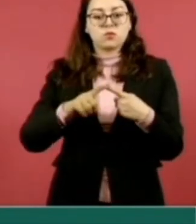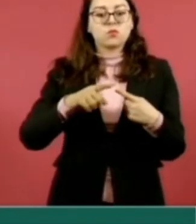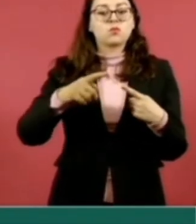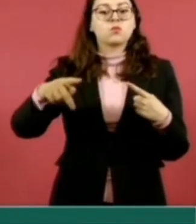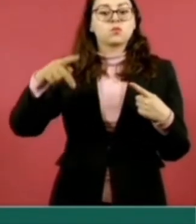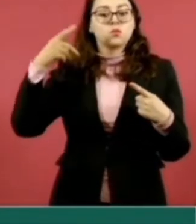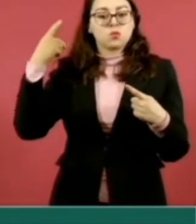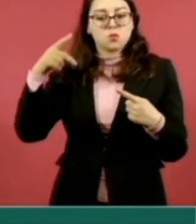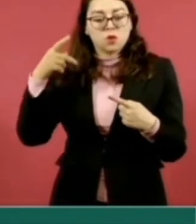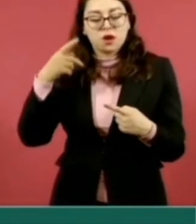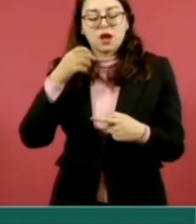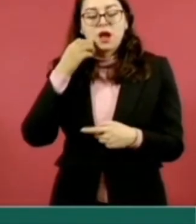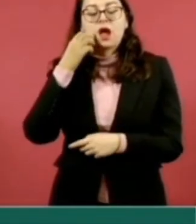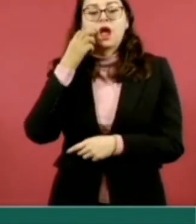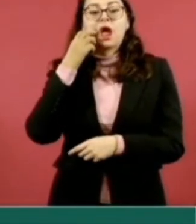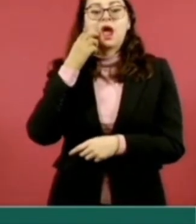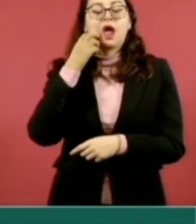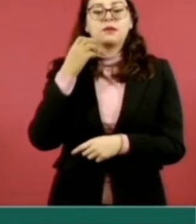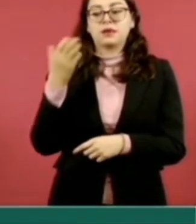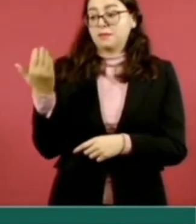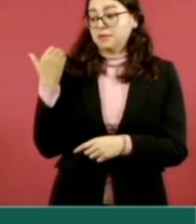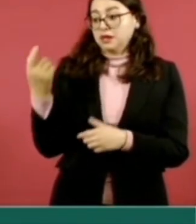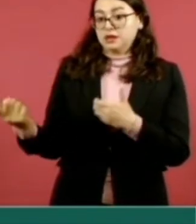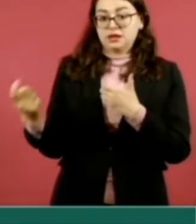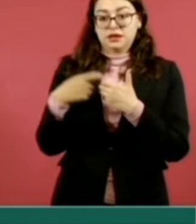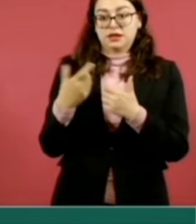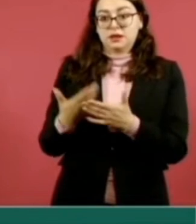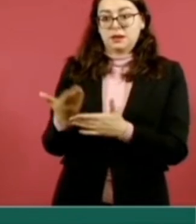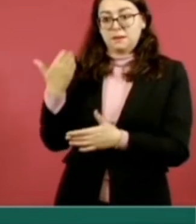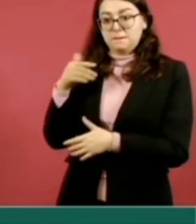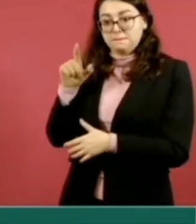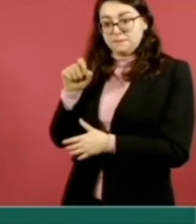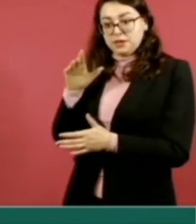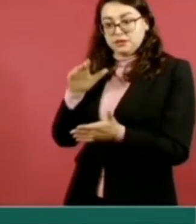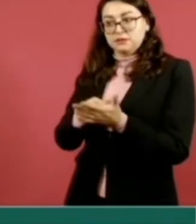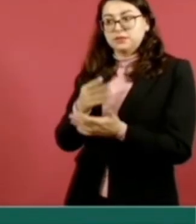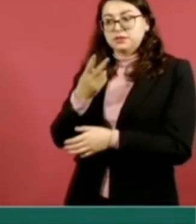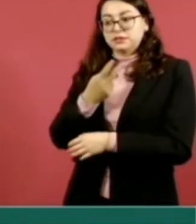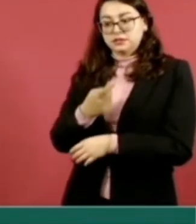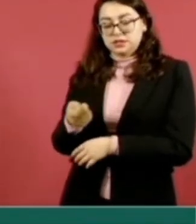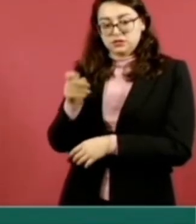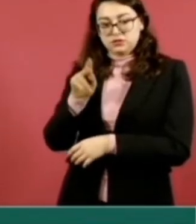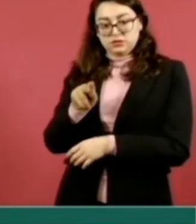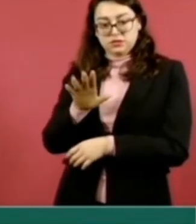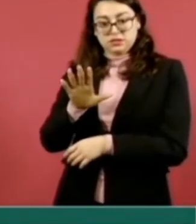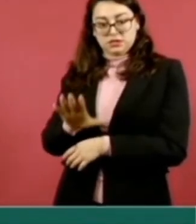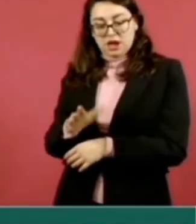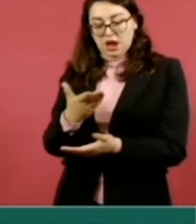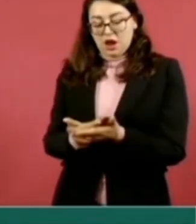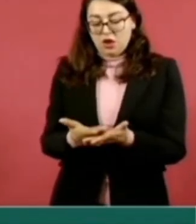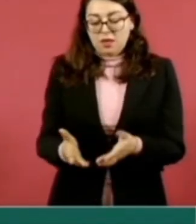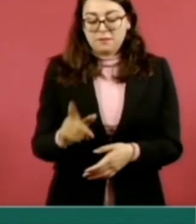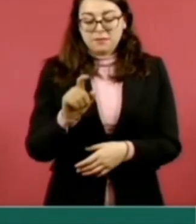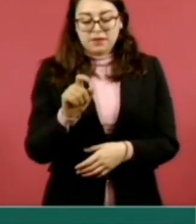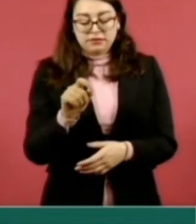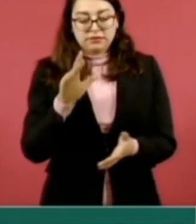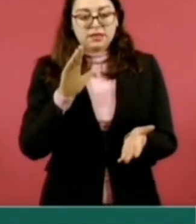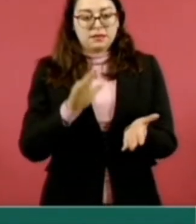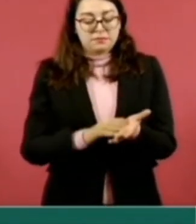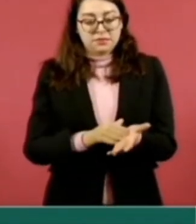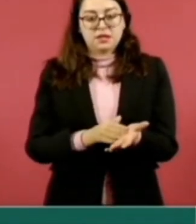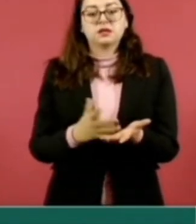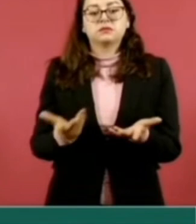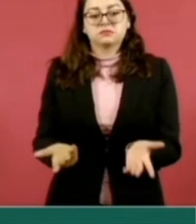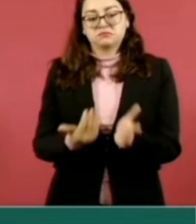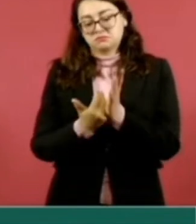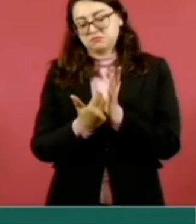de especialidad pasó de 20 mil 185 consultas al mes a 20 mil 791, es un incremento